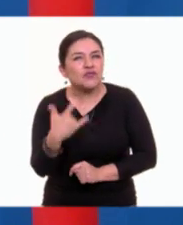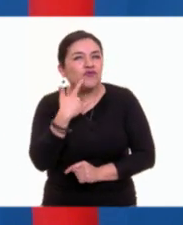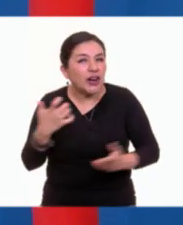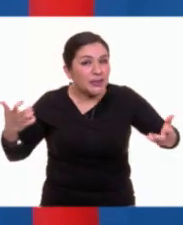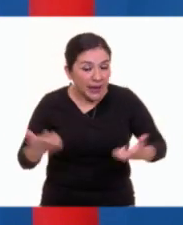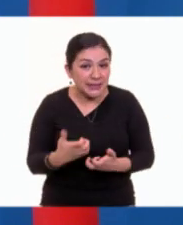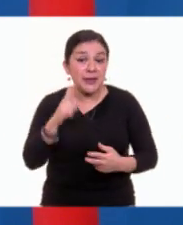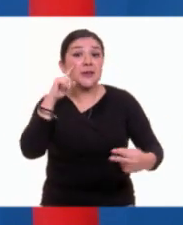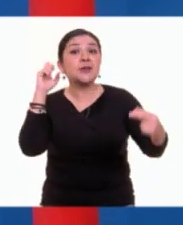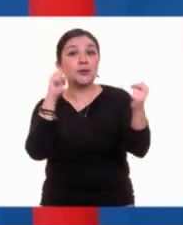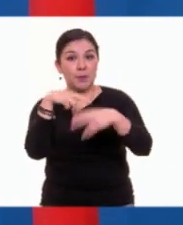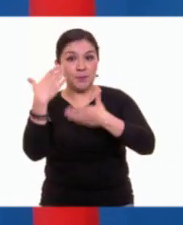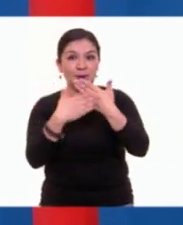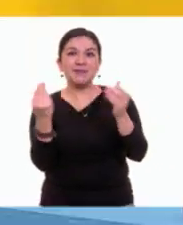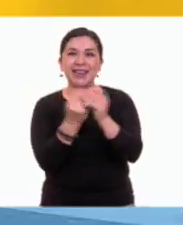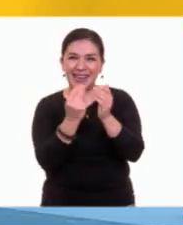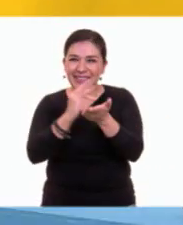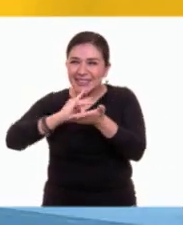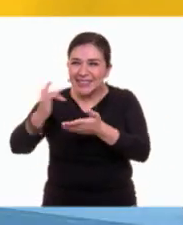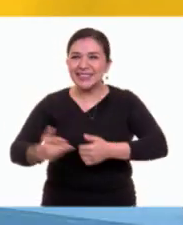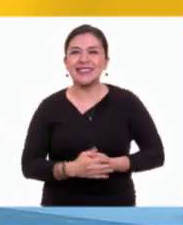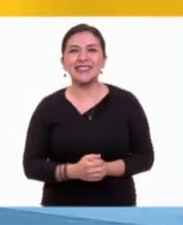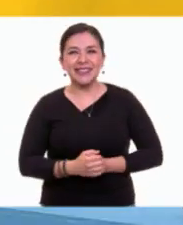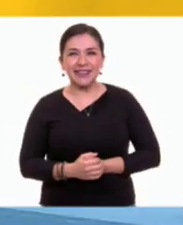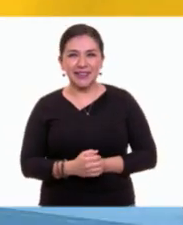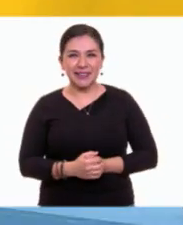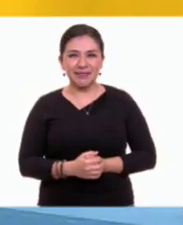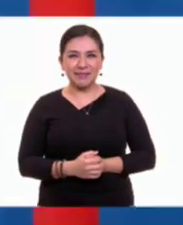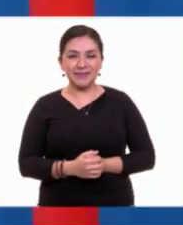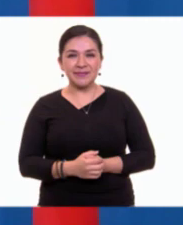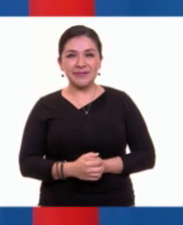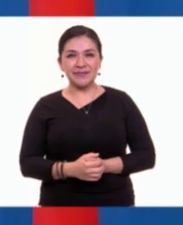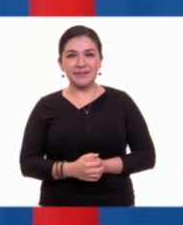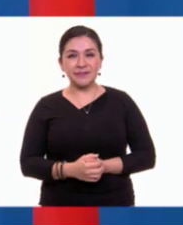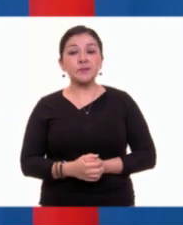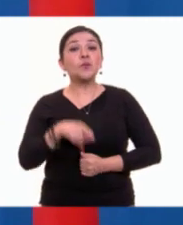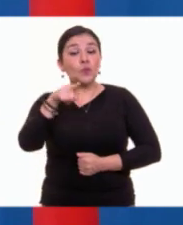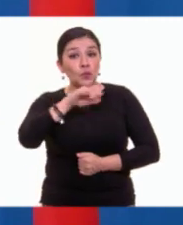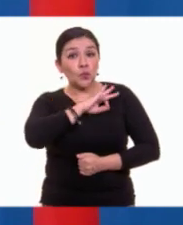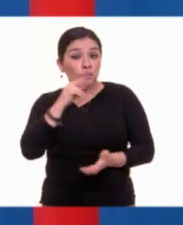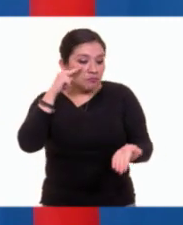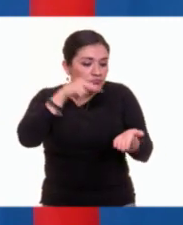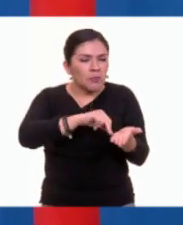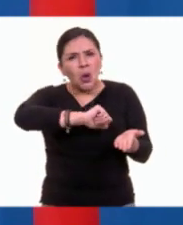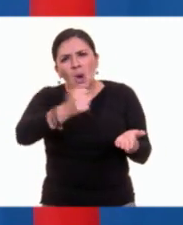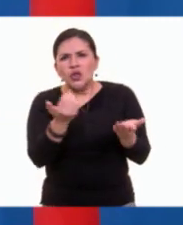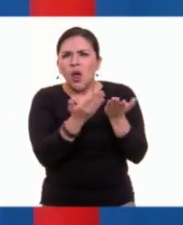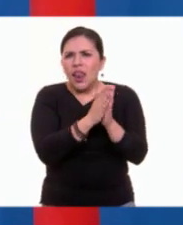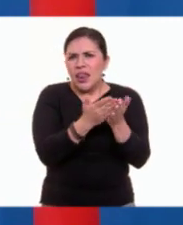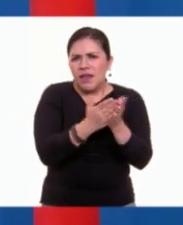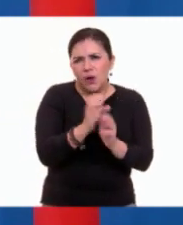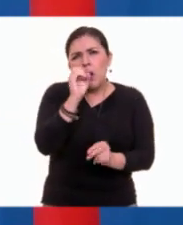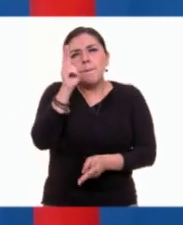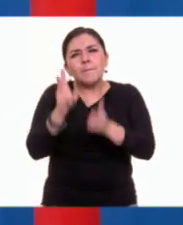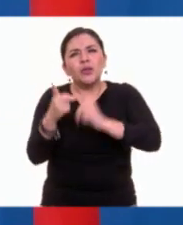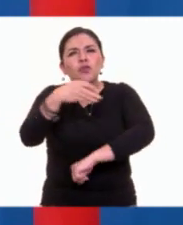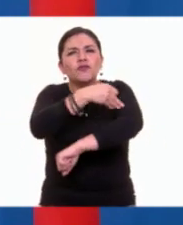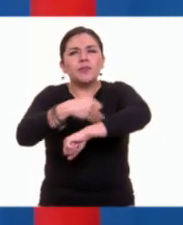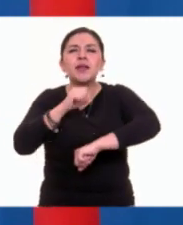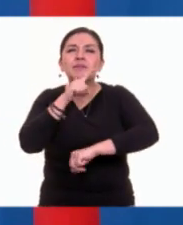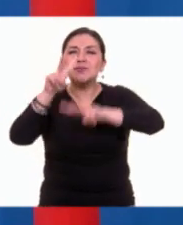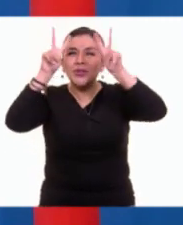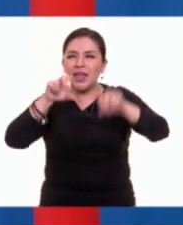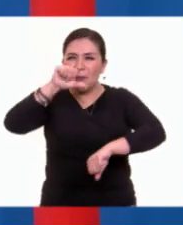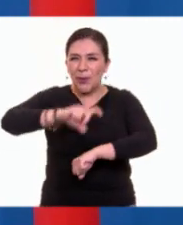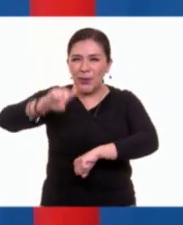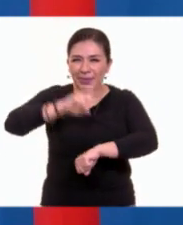haciendo. Nos vemos en la siguiente. Gracias, Gaby. Gracias, Juan Carlos. Si te es posible, consulta otros libros y comenta el tema de hoy